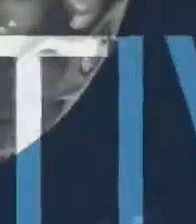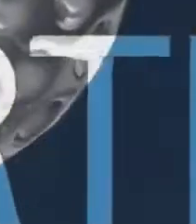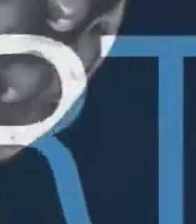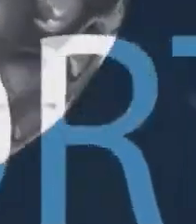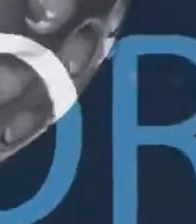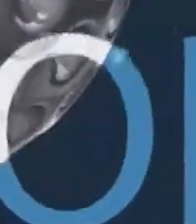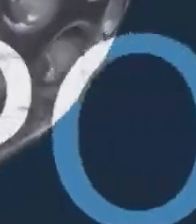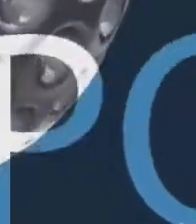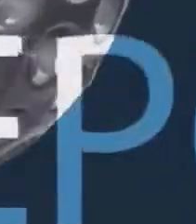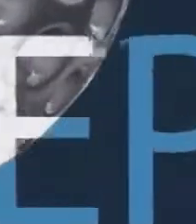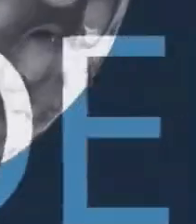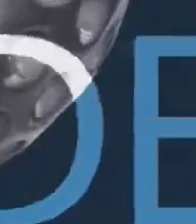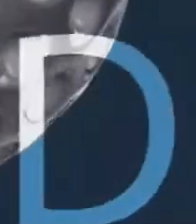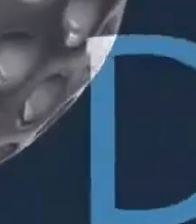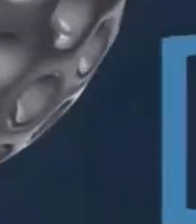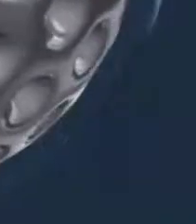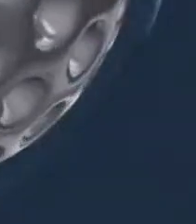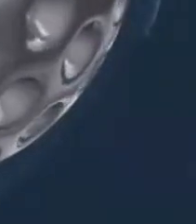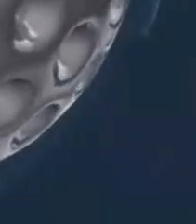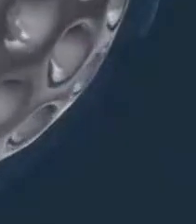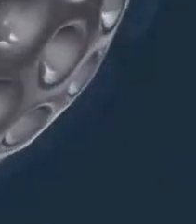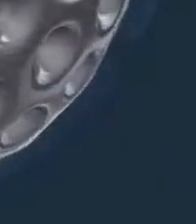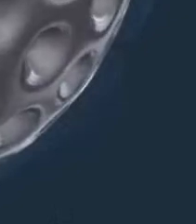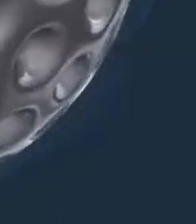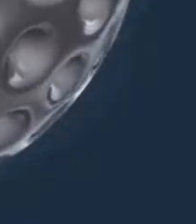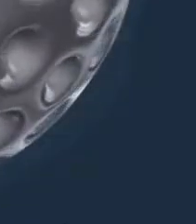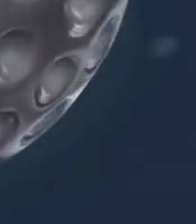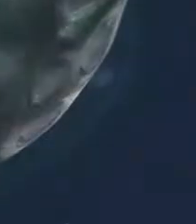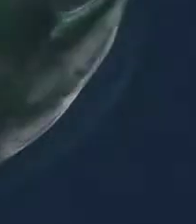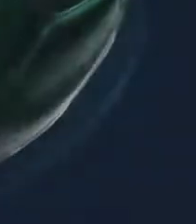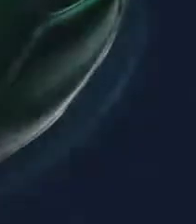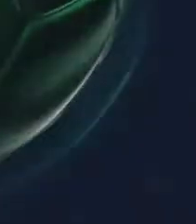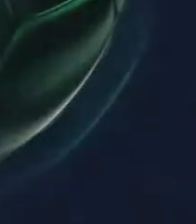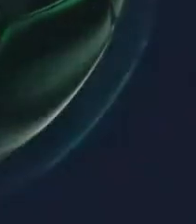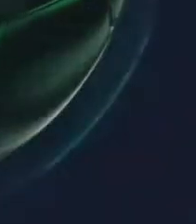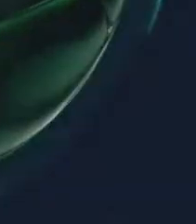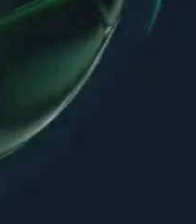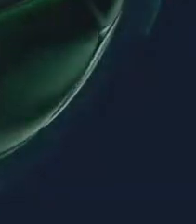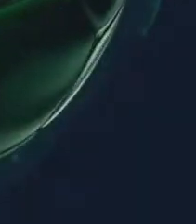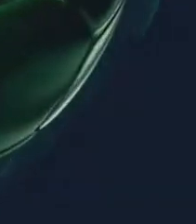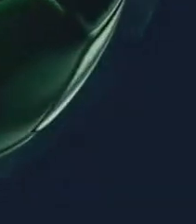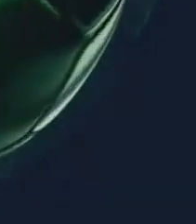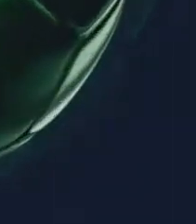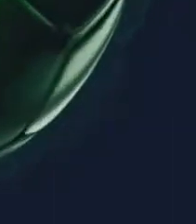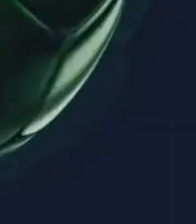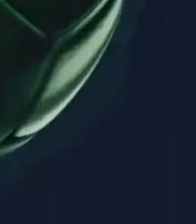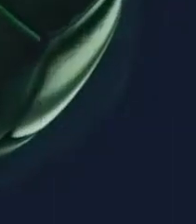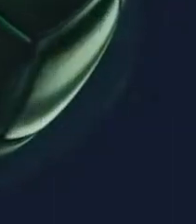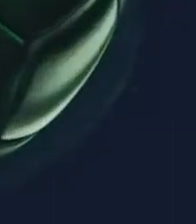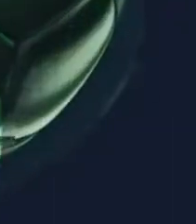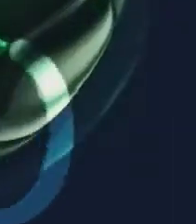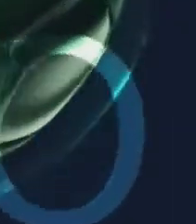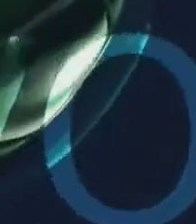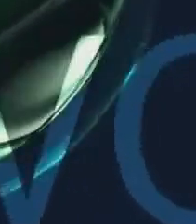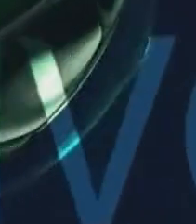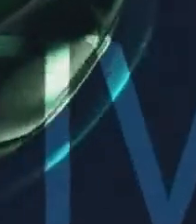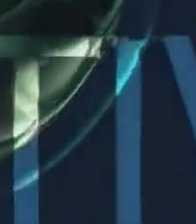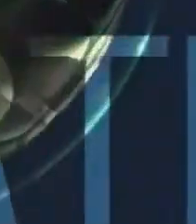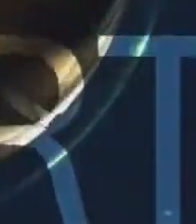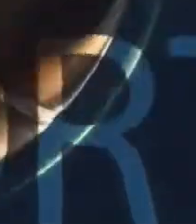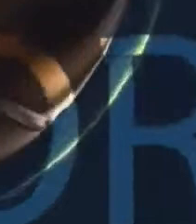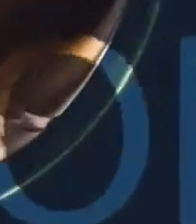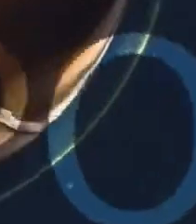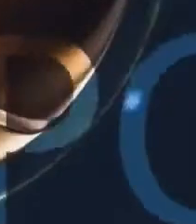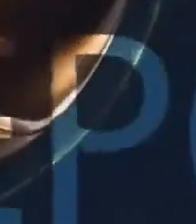antes de la fecha FIFA en septiembre Ricardo Gareca esperaba contar con Guerrero desde el lunes 23 Ya que Inter iba a enfrentar a Atlético